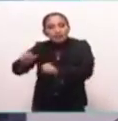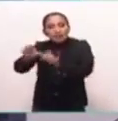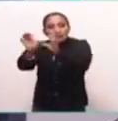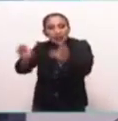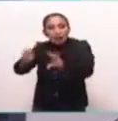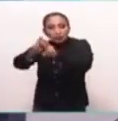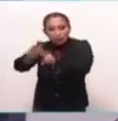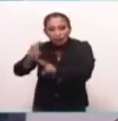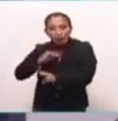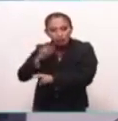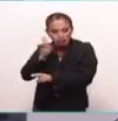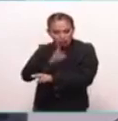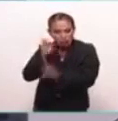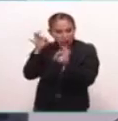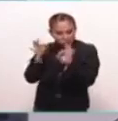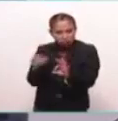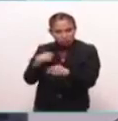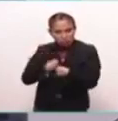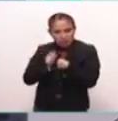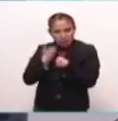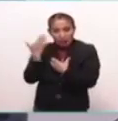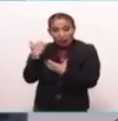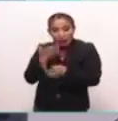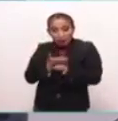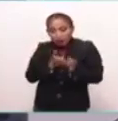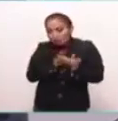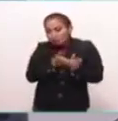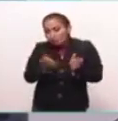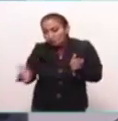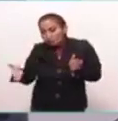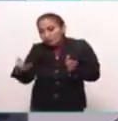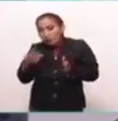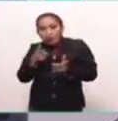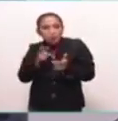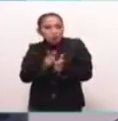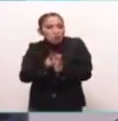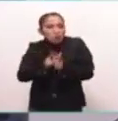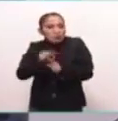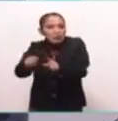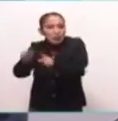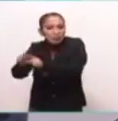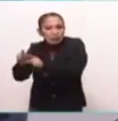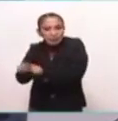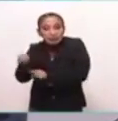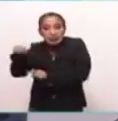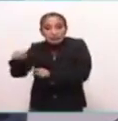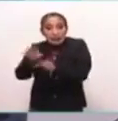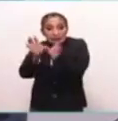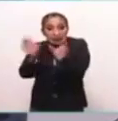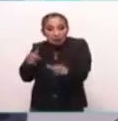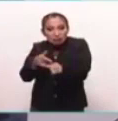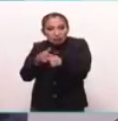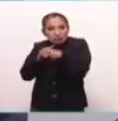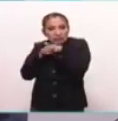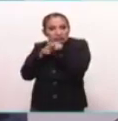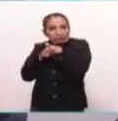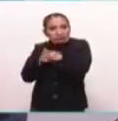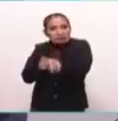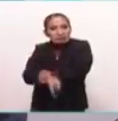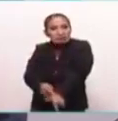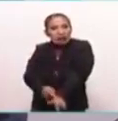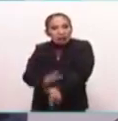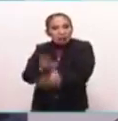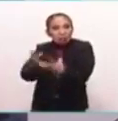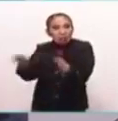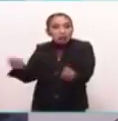arqueológica hasta el presente. Entonces, este cerrito se resiste a morir.